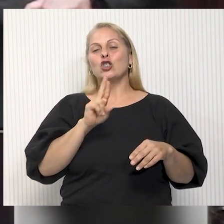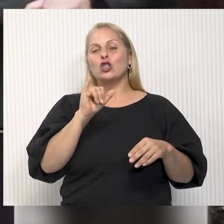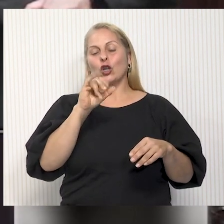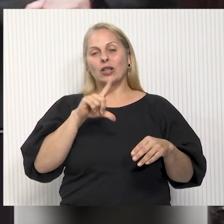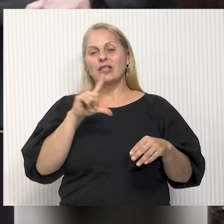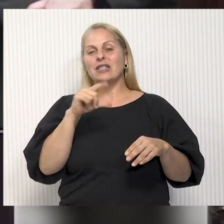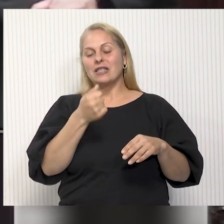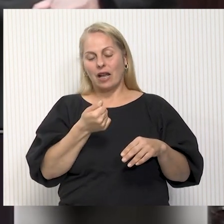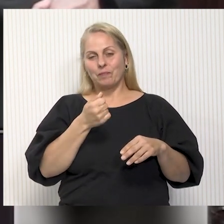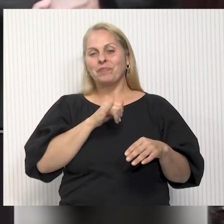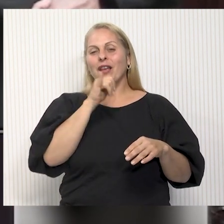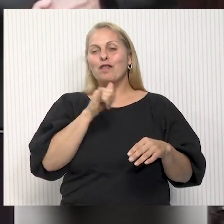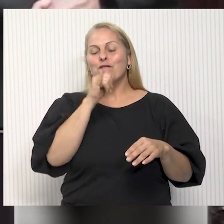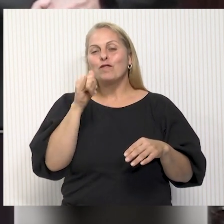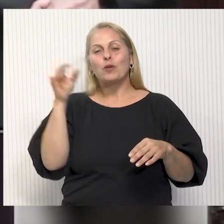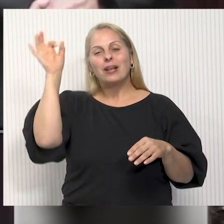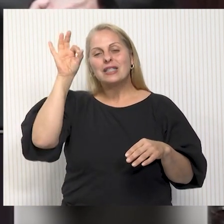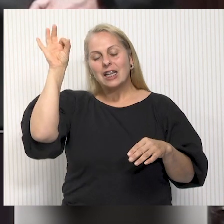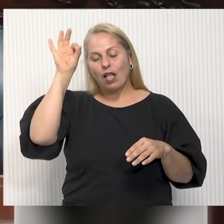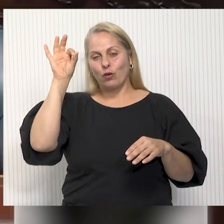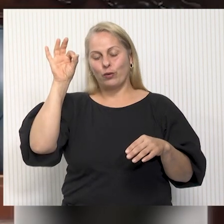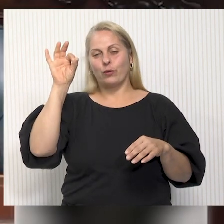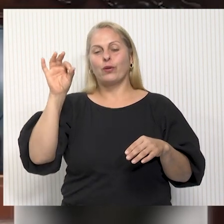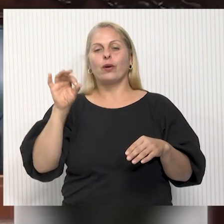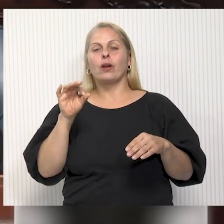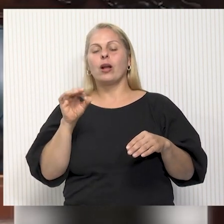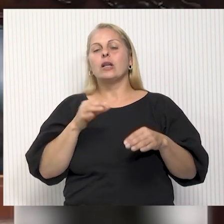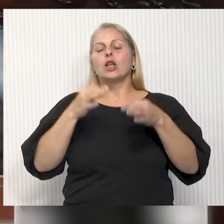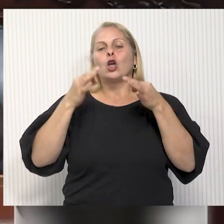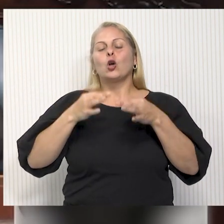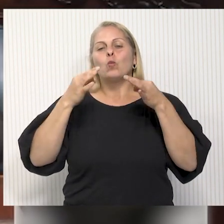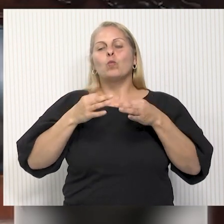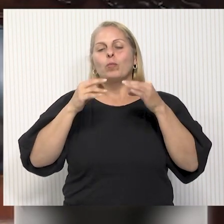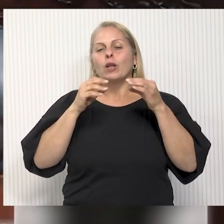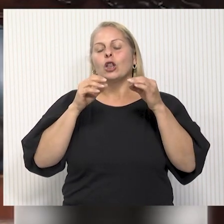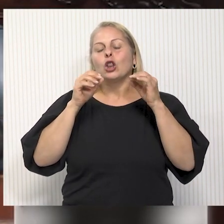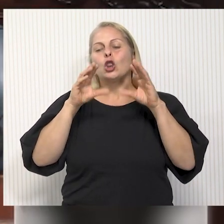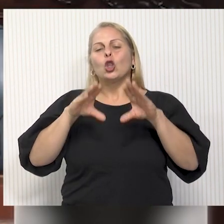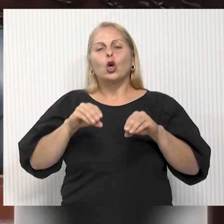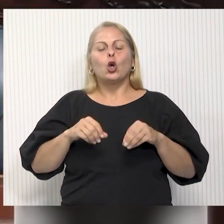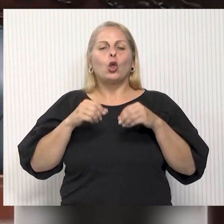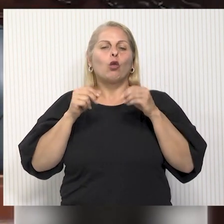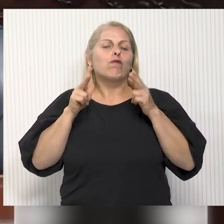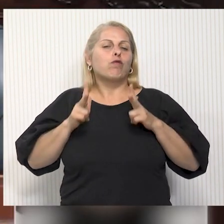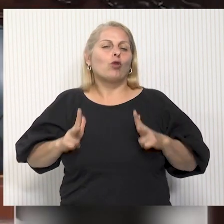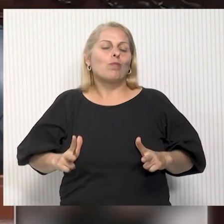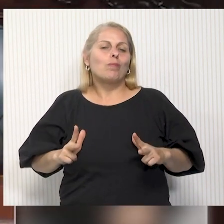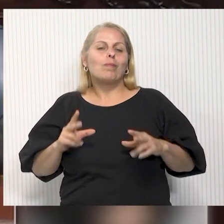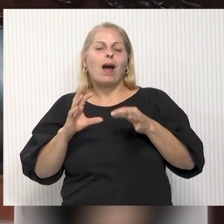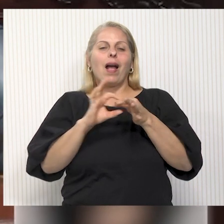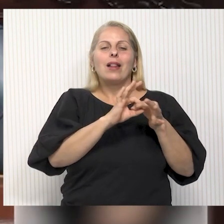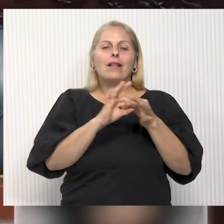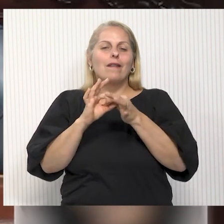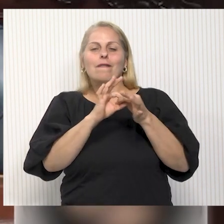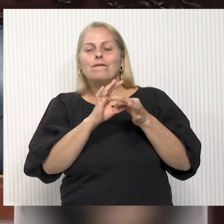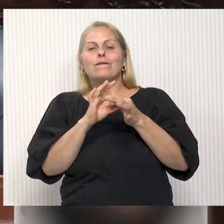Para su informe tiene la palabra la senadora Sanguinetti. Dado que se han cumplido todas las formalidades y dado el estrecho vínculo y